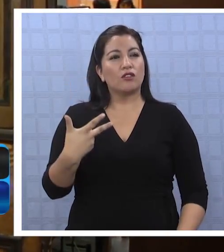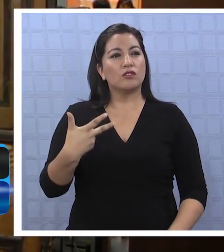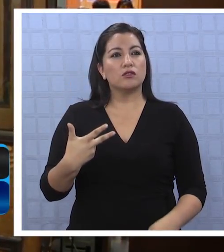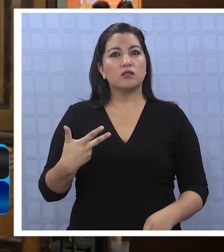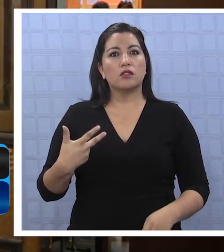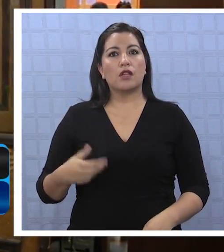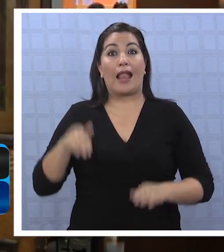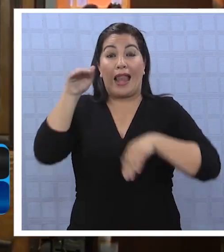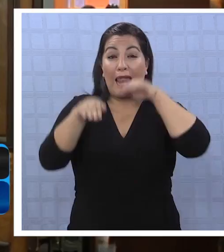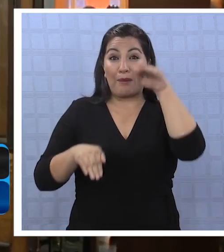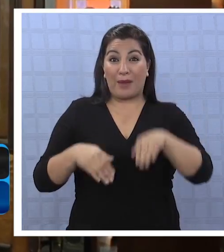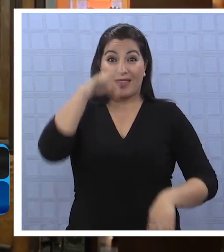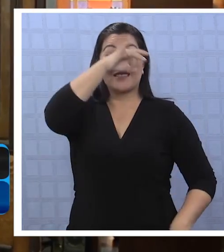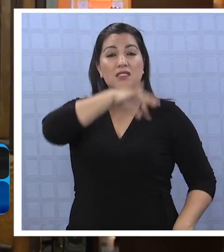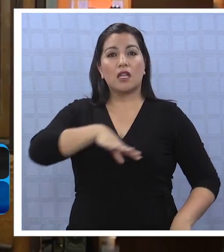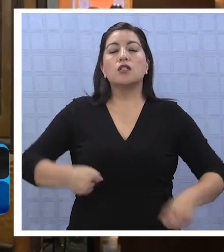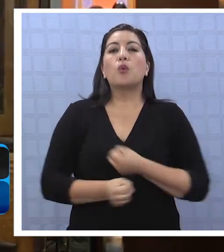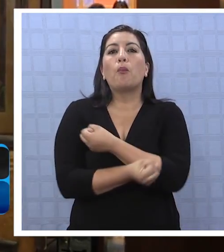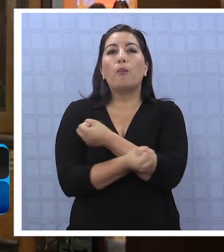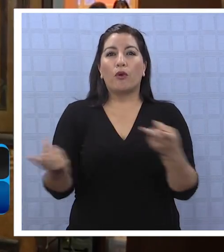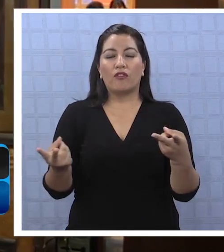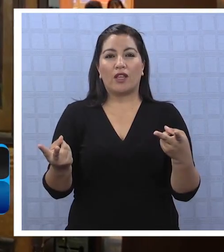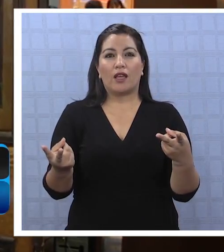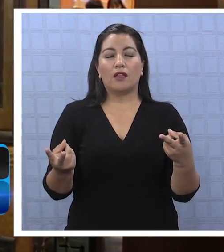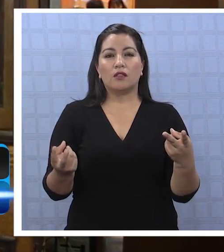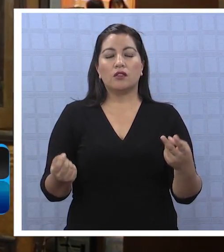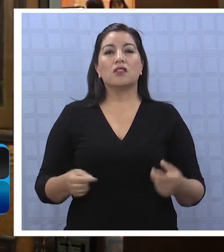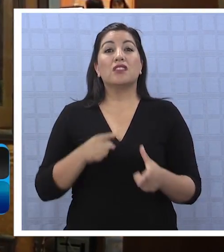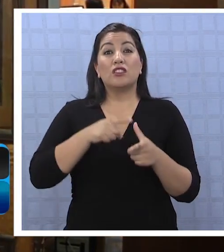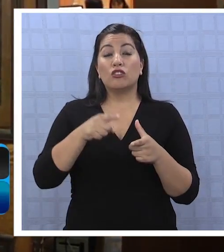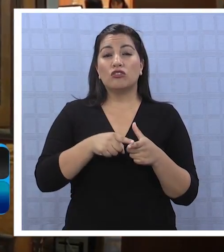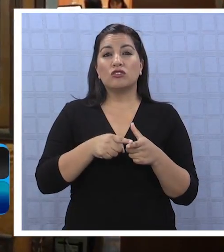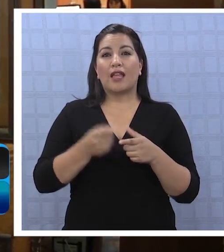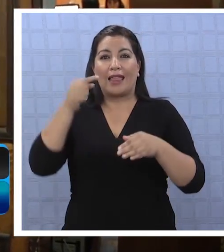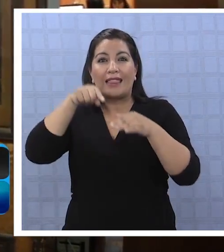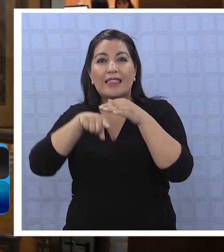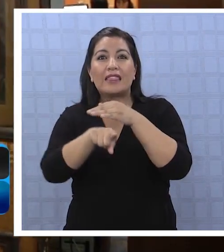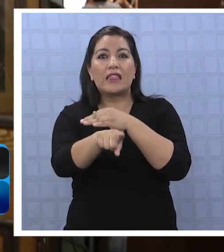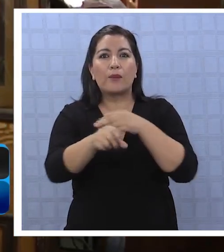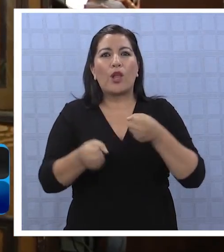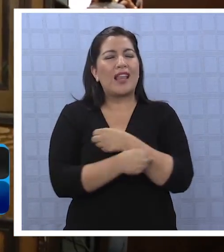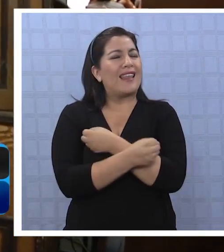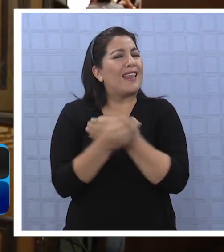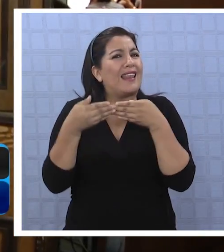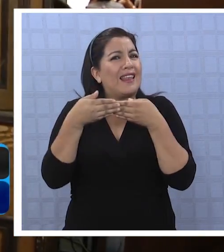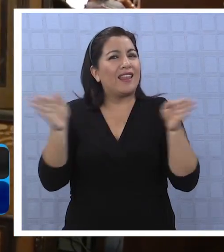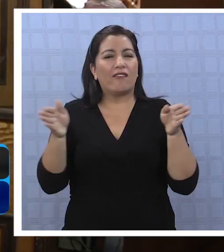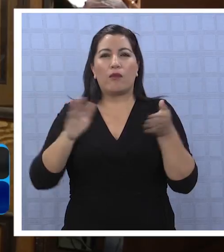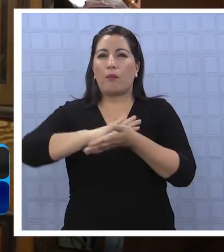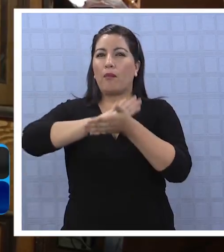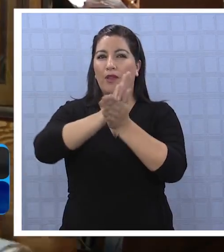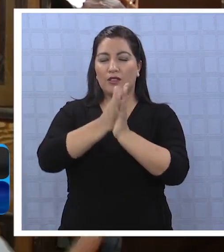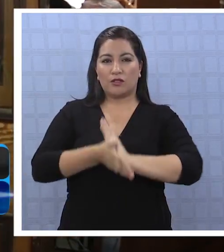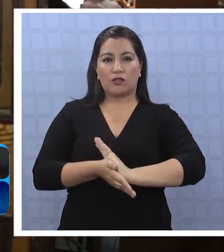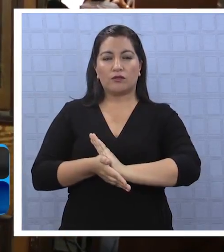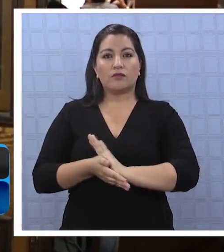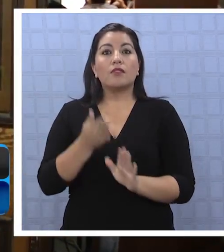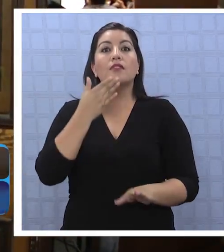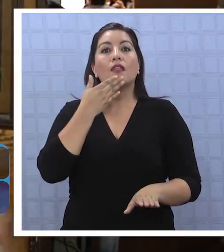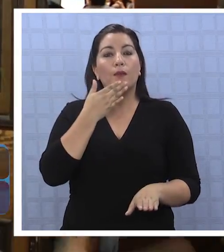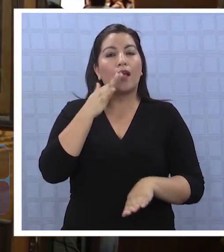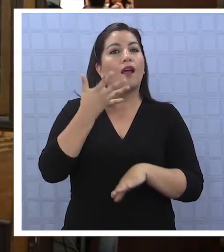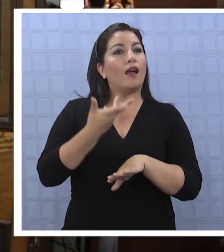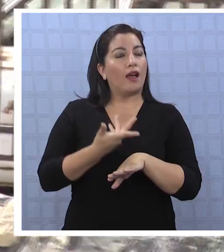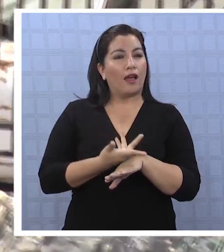públicas, y por lo tanto el acceso debe ser libre para todos. Ahora, hay algunos entes que